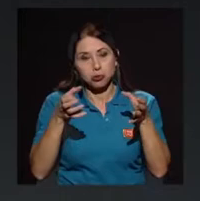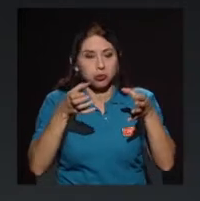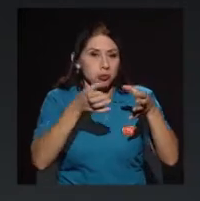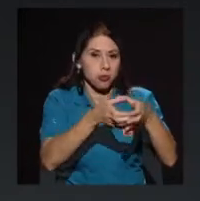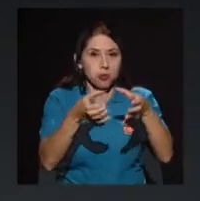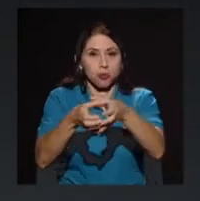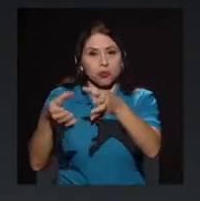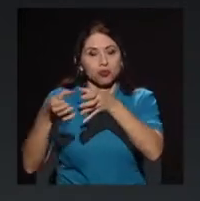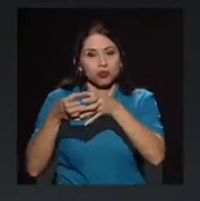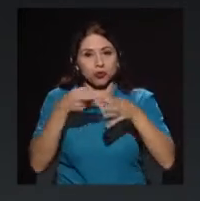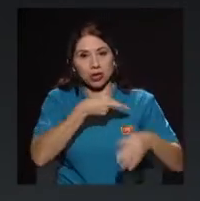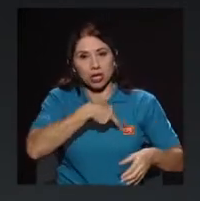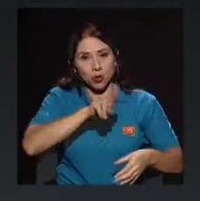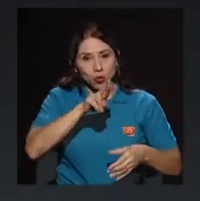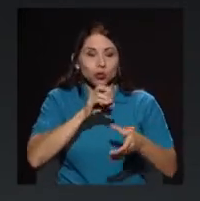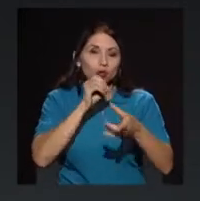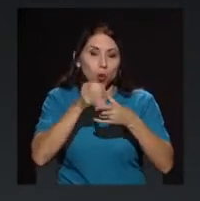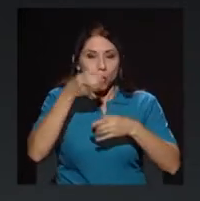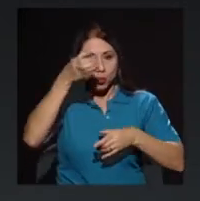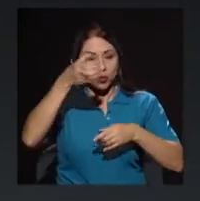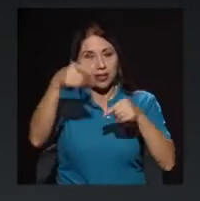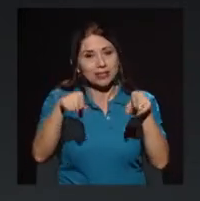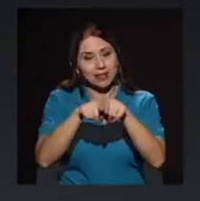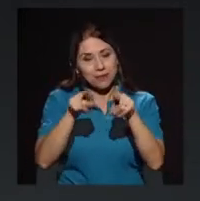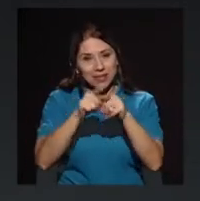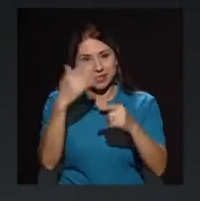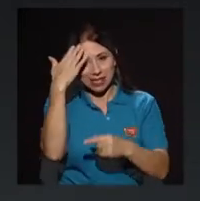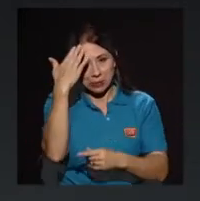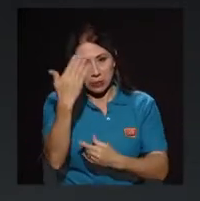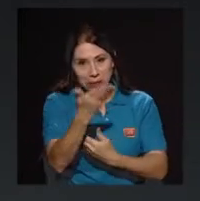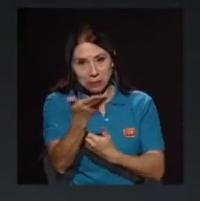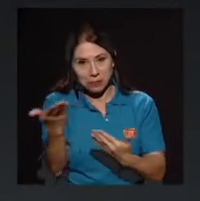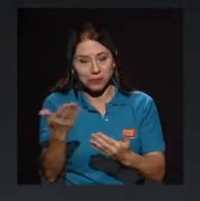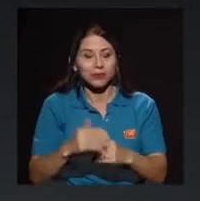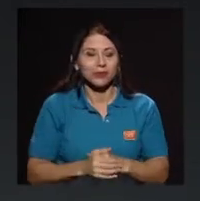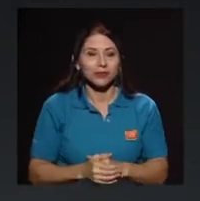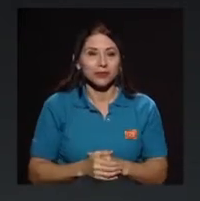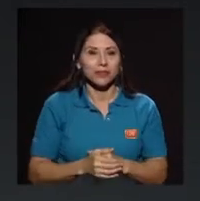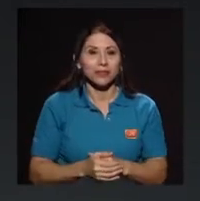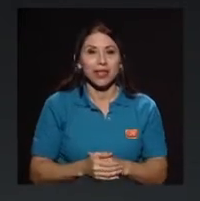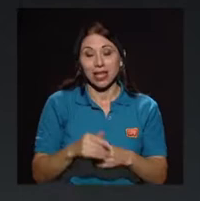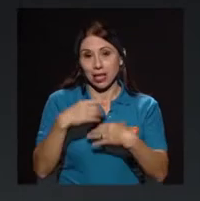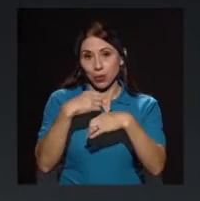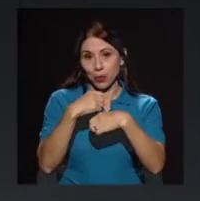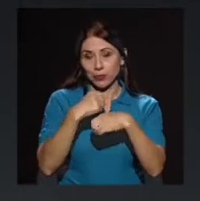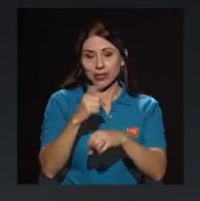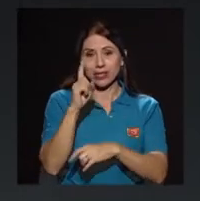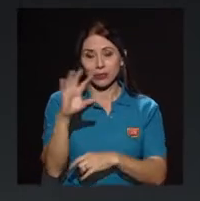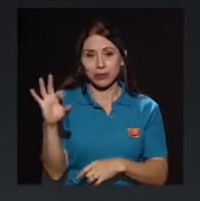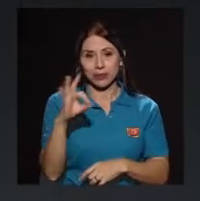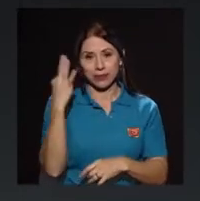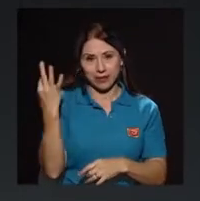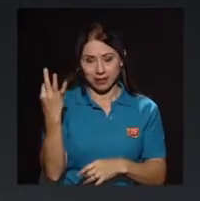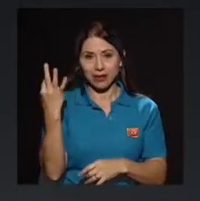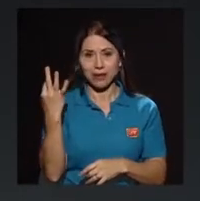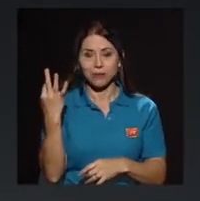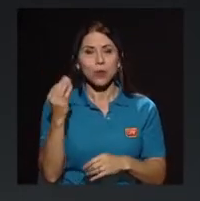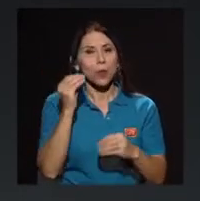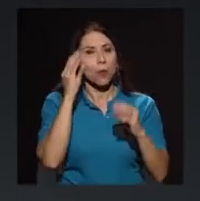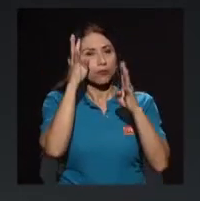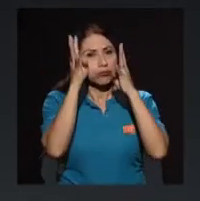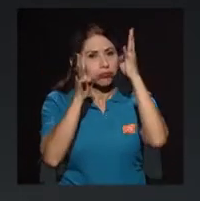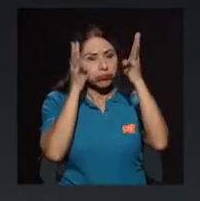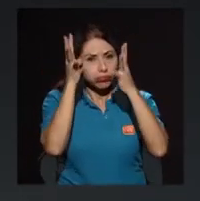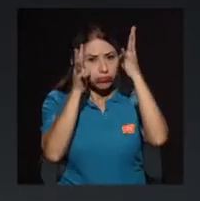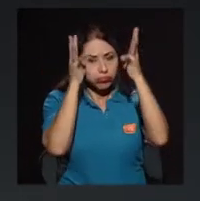o culturales, también los saludamos. Y lo vamos a hacer de una manera muy creativa,